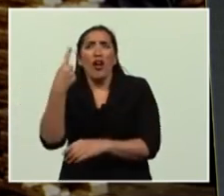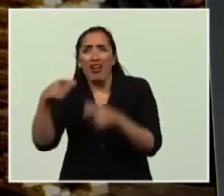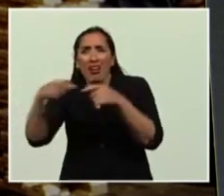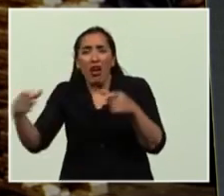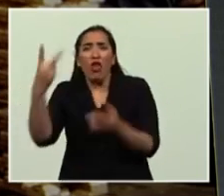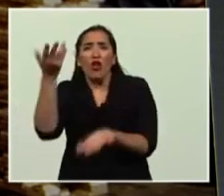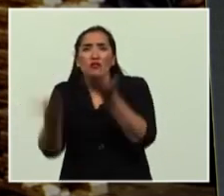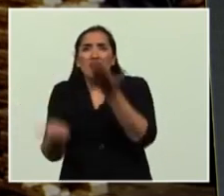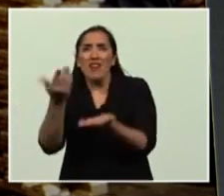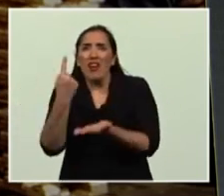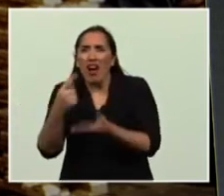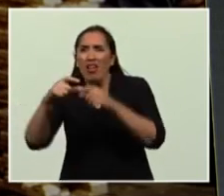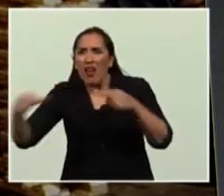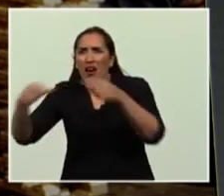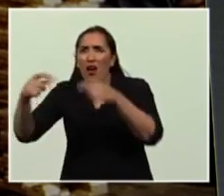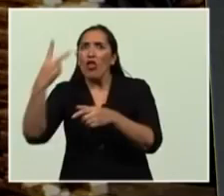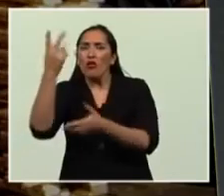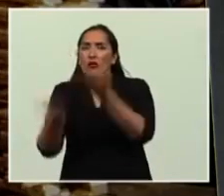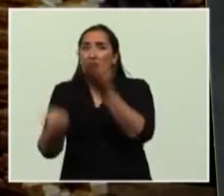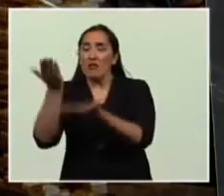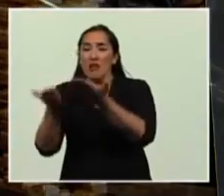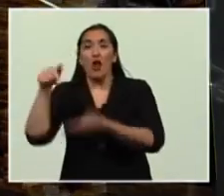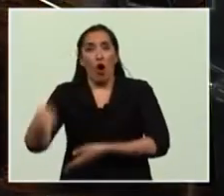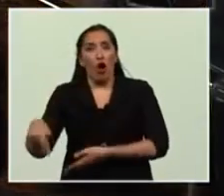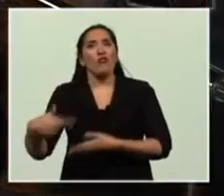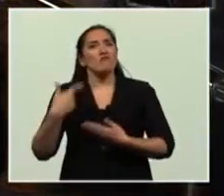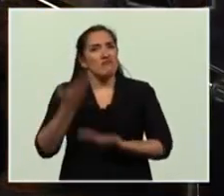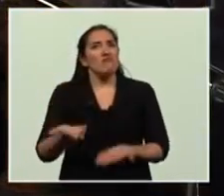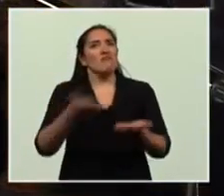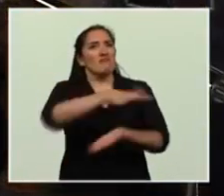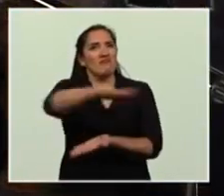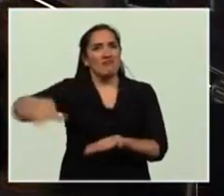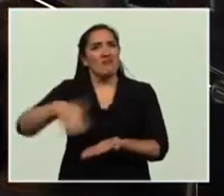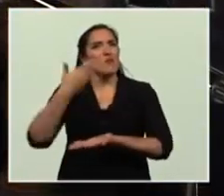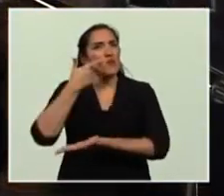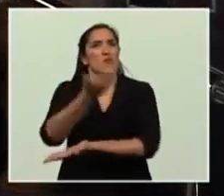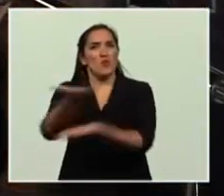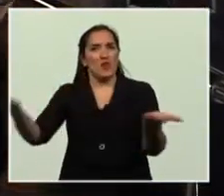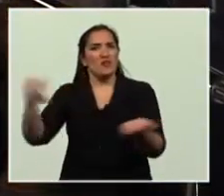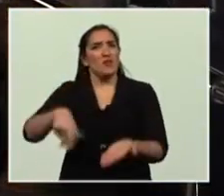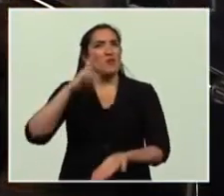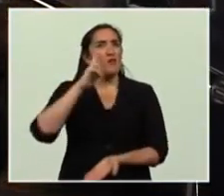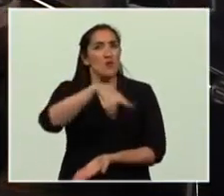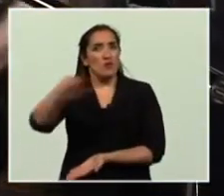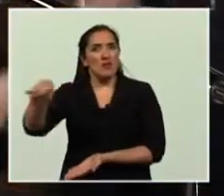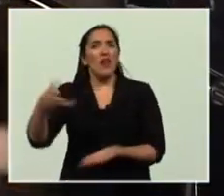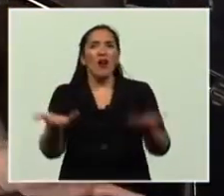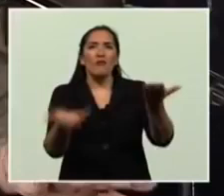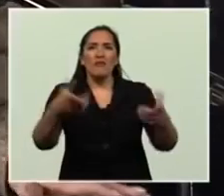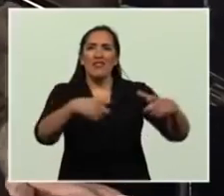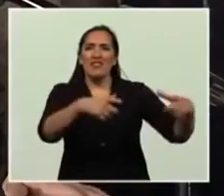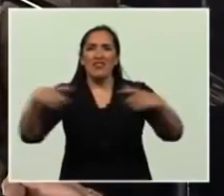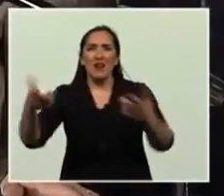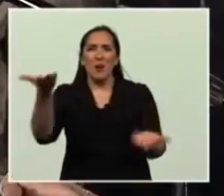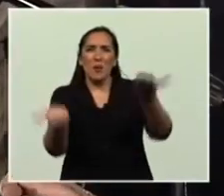kilos cada uno. Hoy se exhiben aquí, en este museo, las balanzas